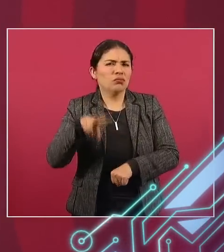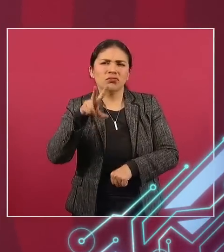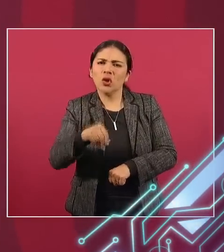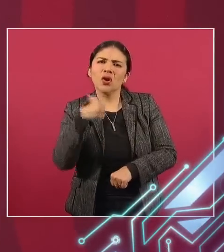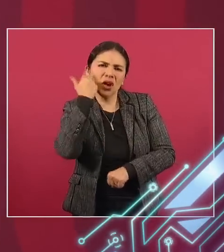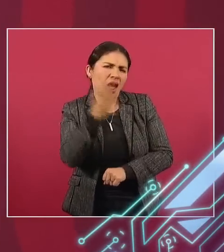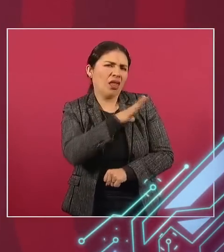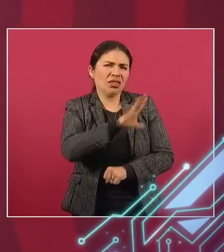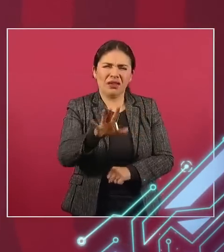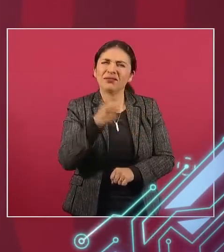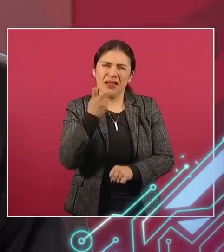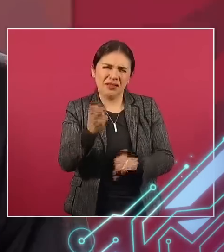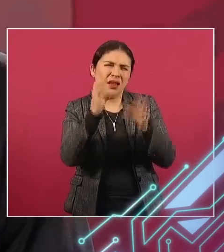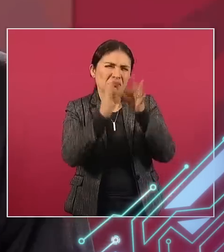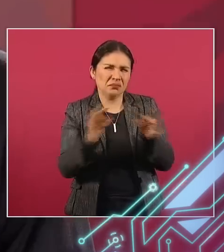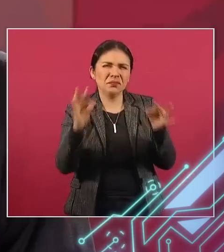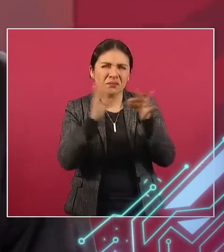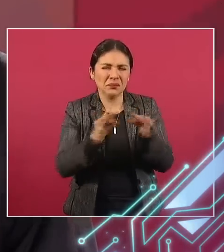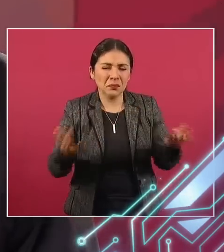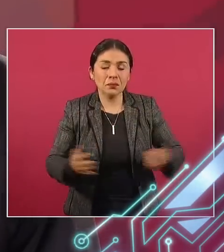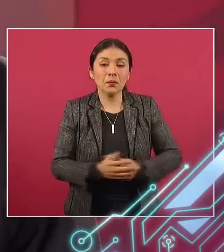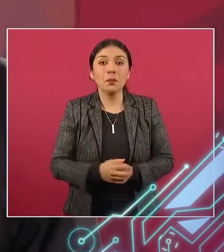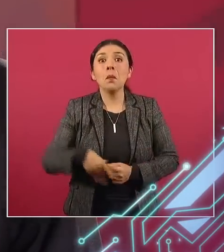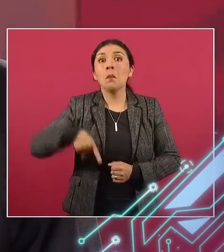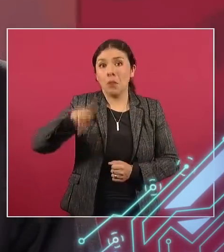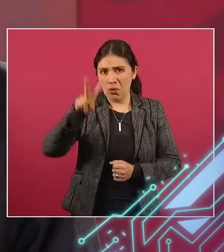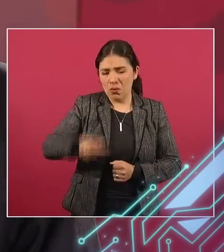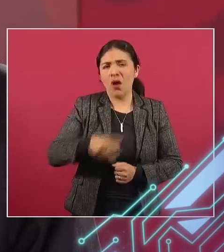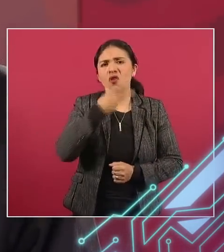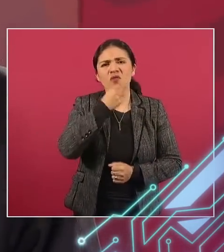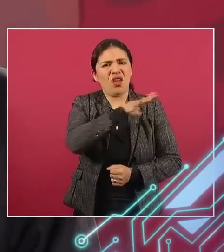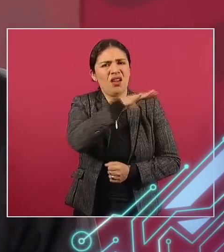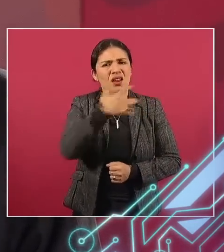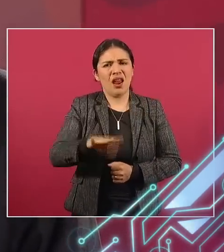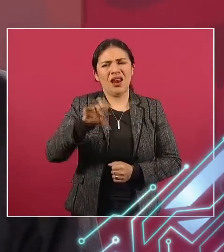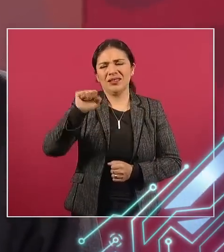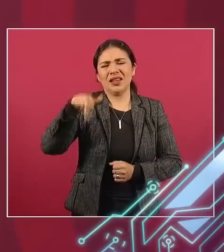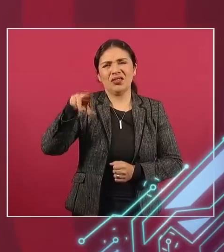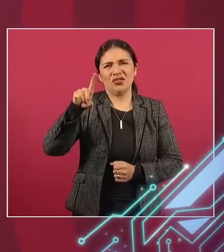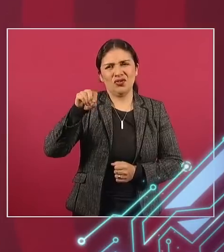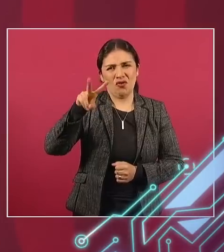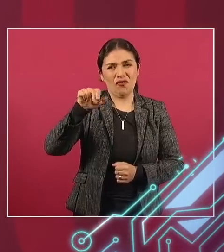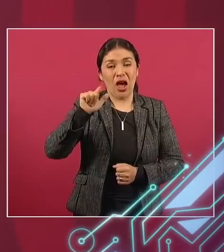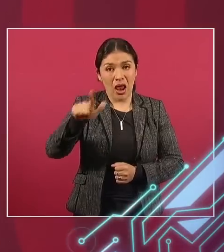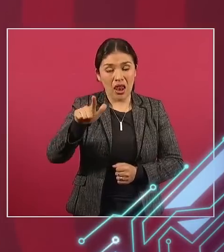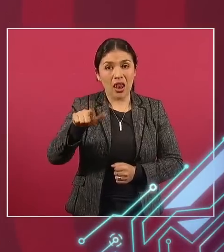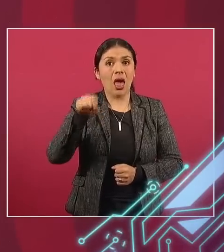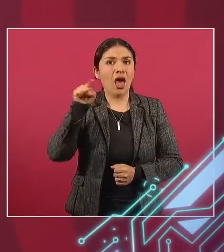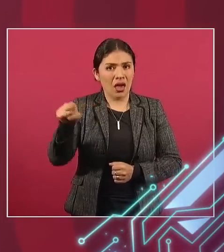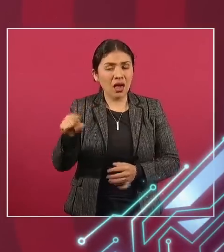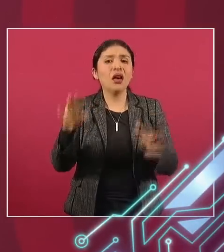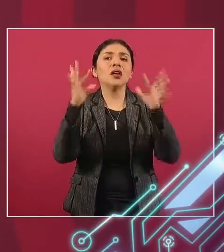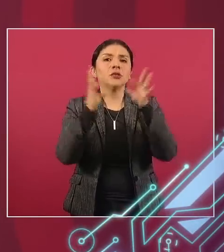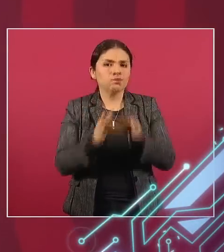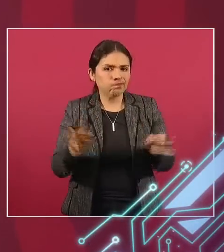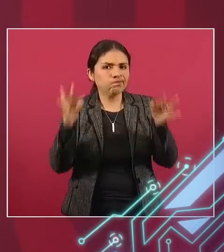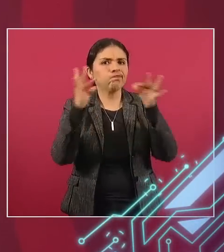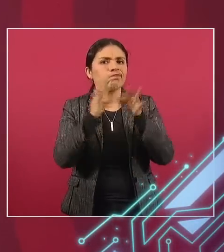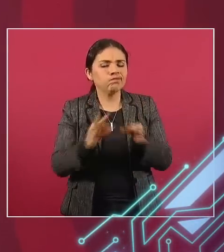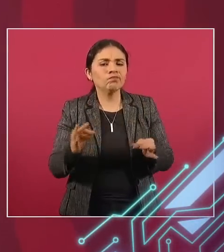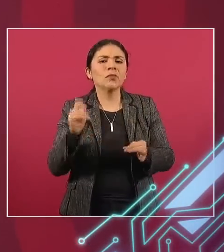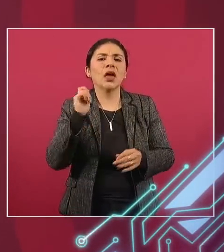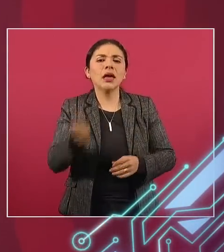el general Alza Sandoval habló de